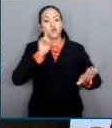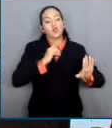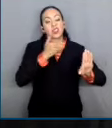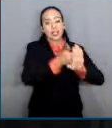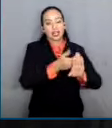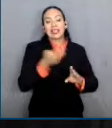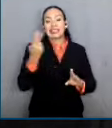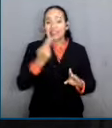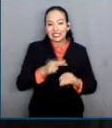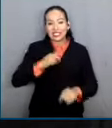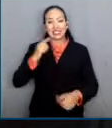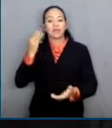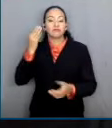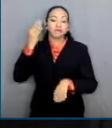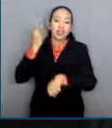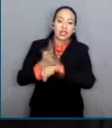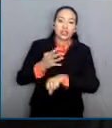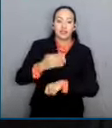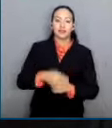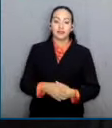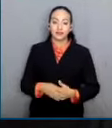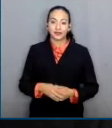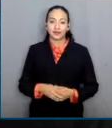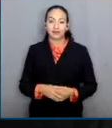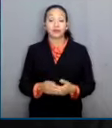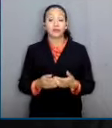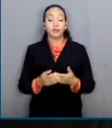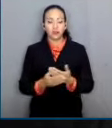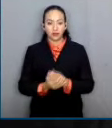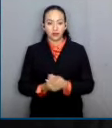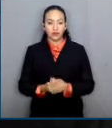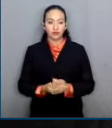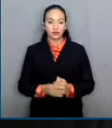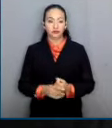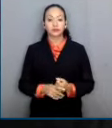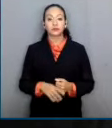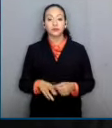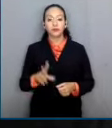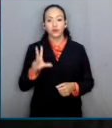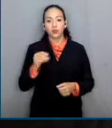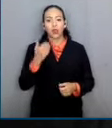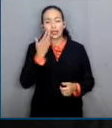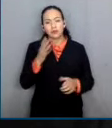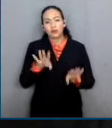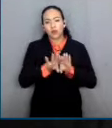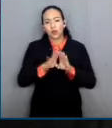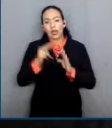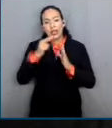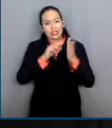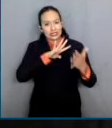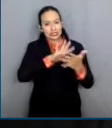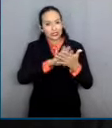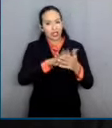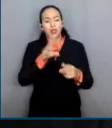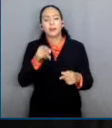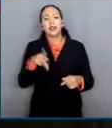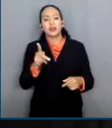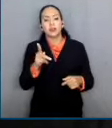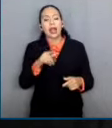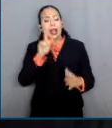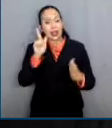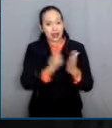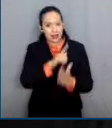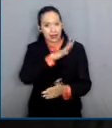ilícitos. No como un falso punitismo penal, sino porque las penalidades que prevé la ley general para el delito de